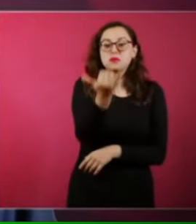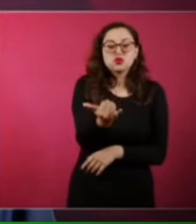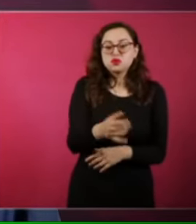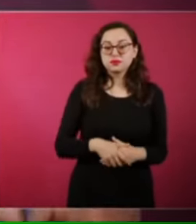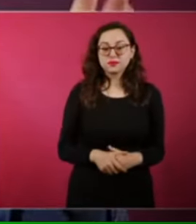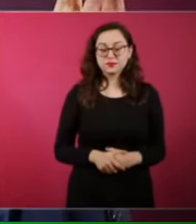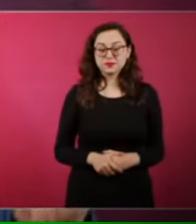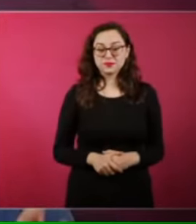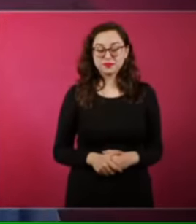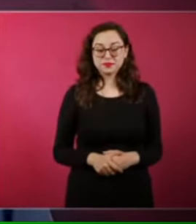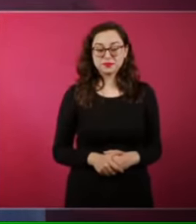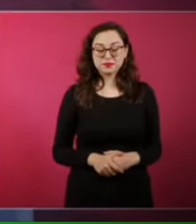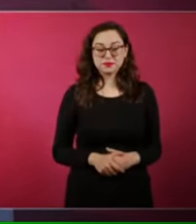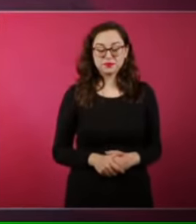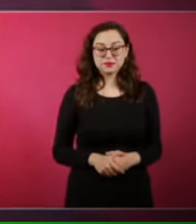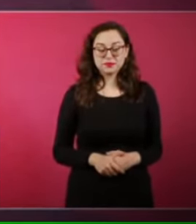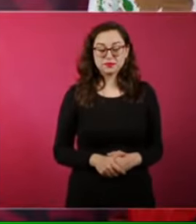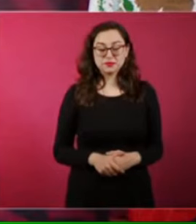Puede ser que